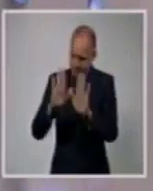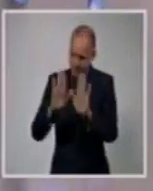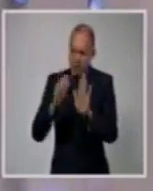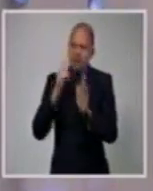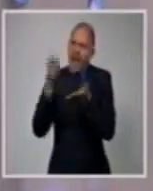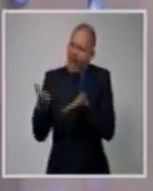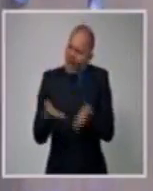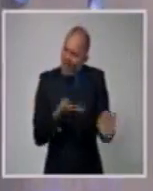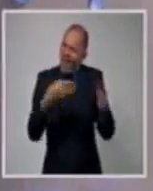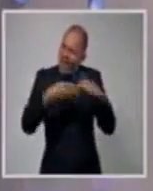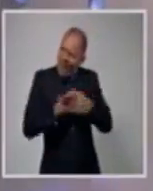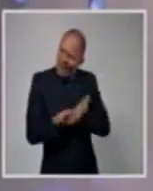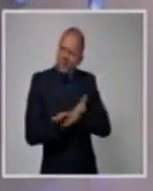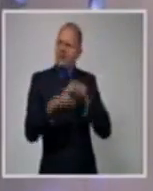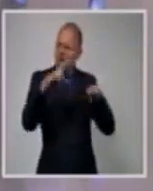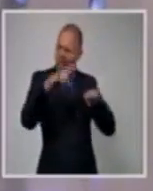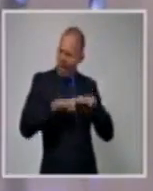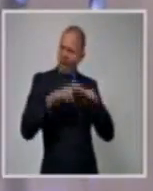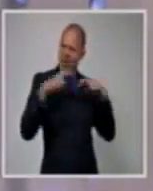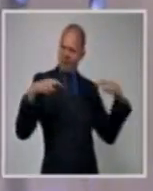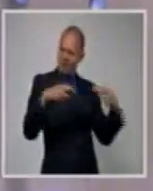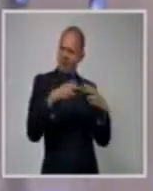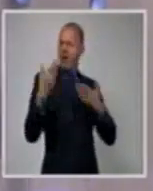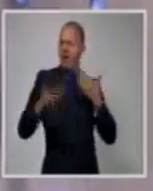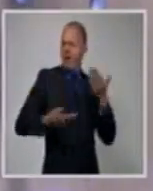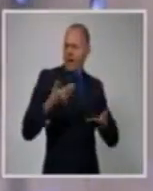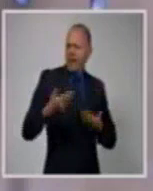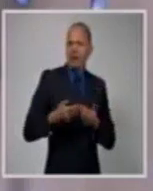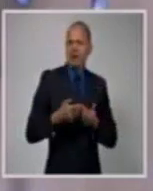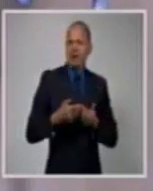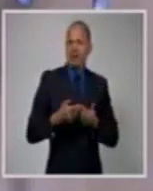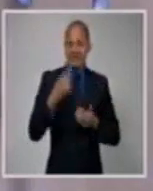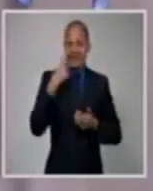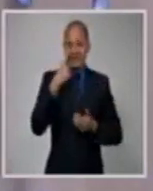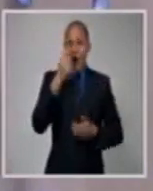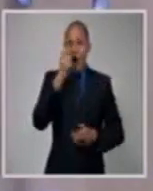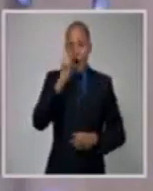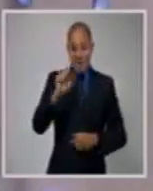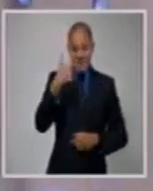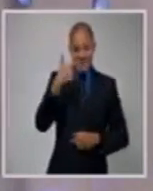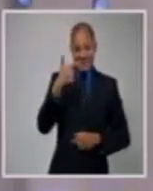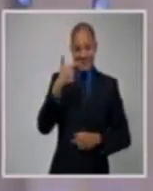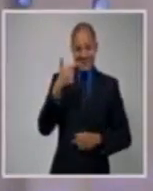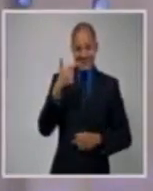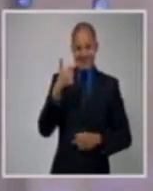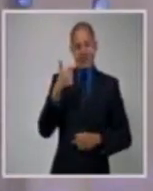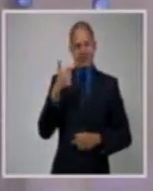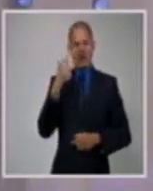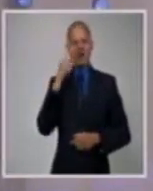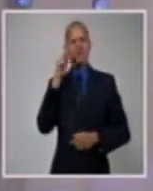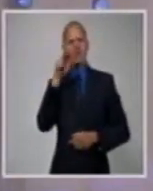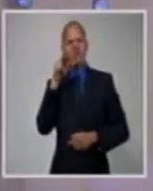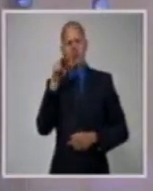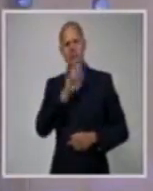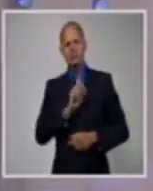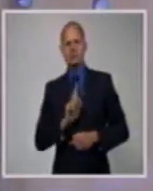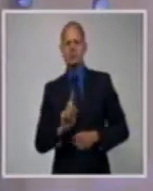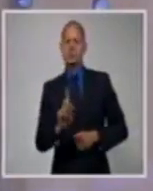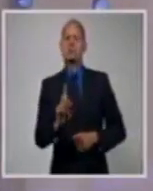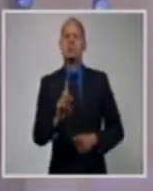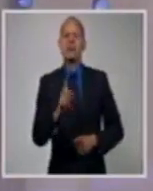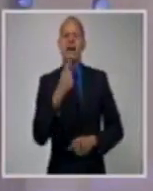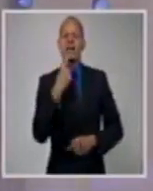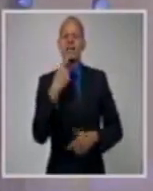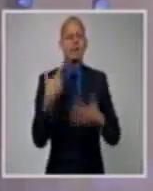buscando, que se caldearan los ánimos. Salió el ministro, ahora lo veíamos, salió el ministro. Uno de los presentes lo grababa con el